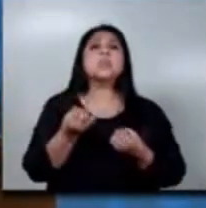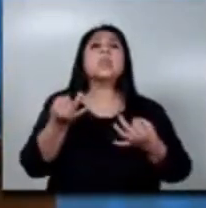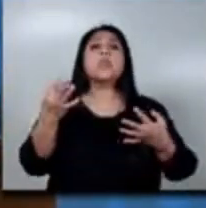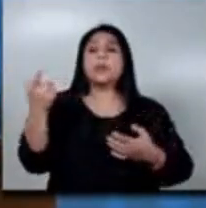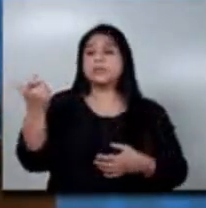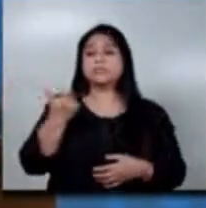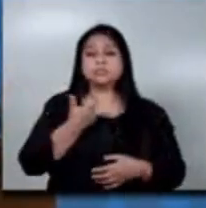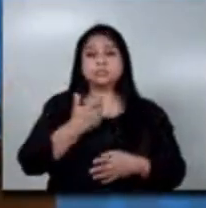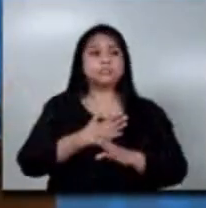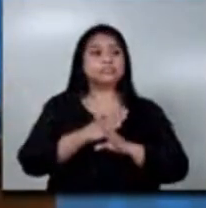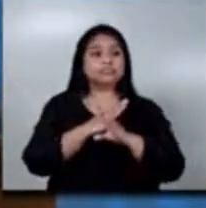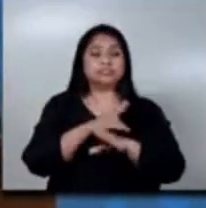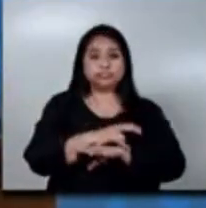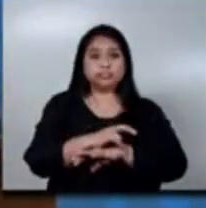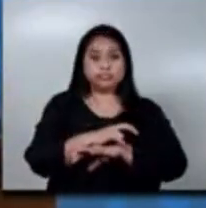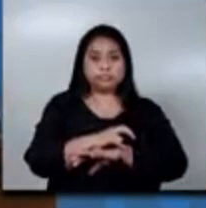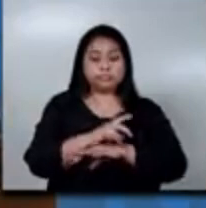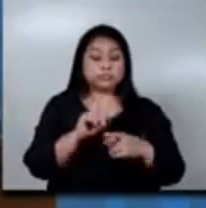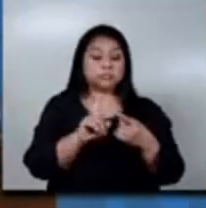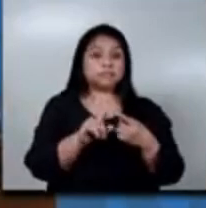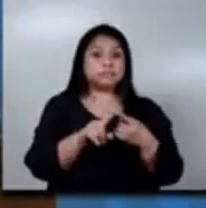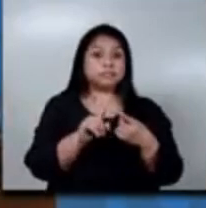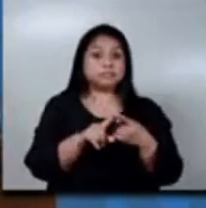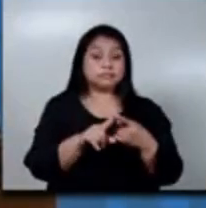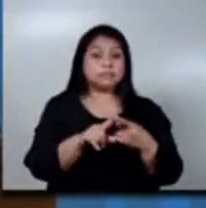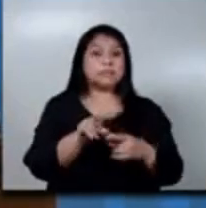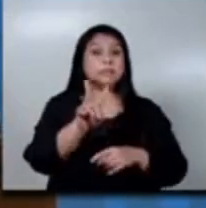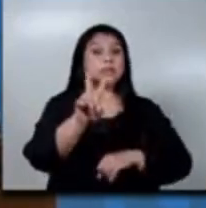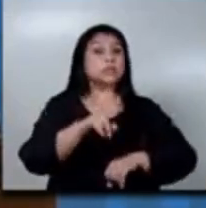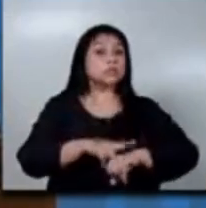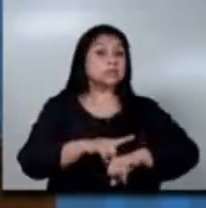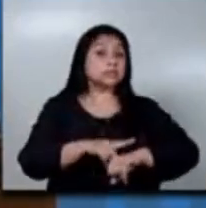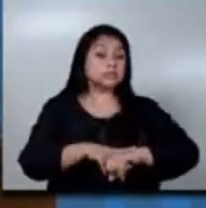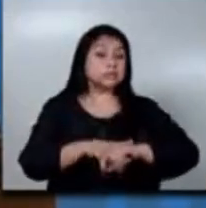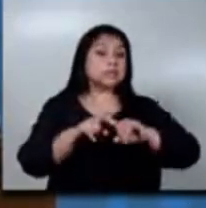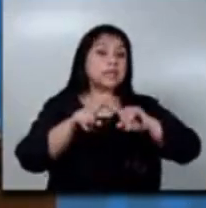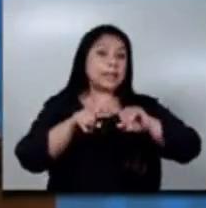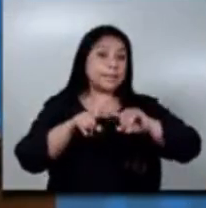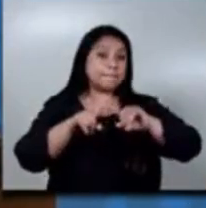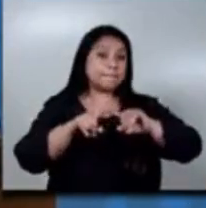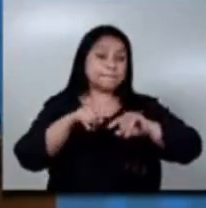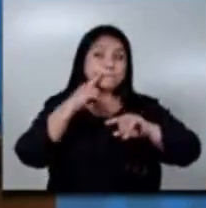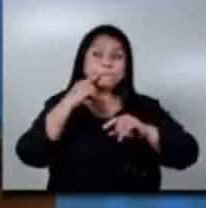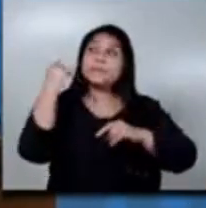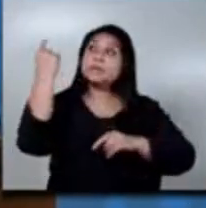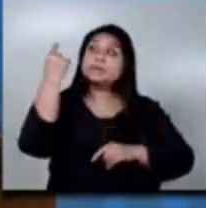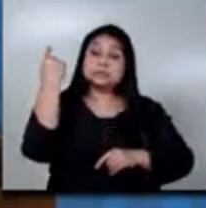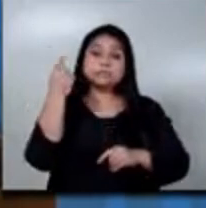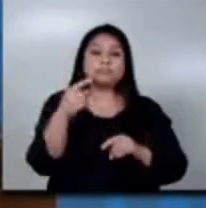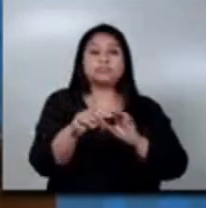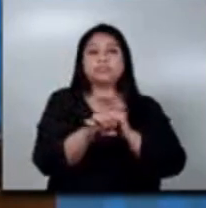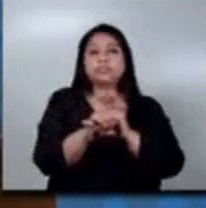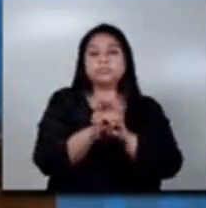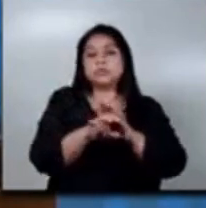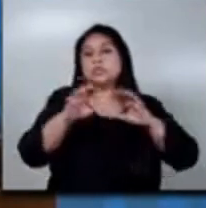agrícola? Primero, aplica para dos periodos dependiendo del fenómeno climático. Si es para